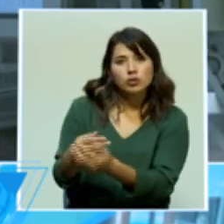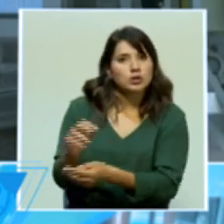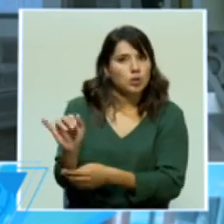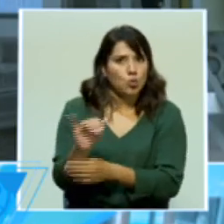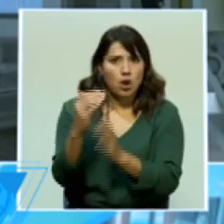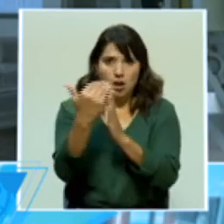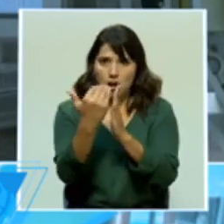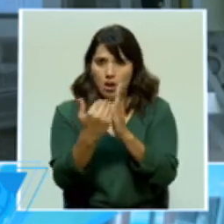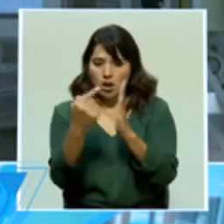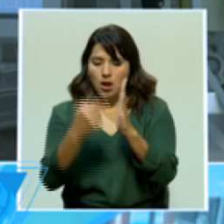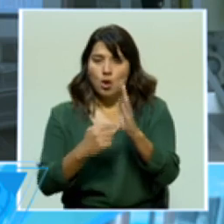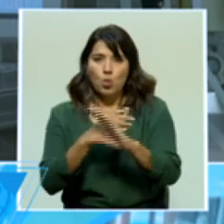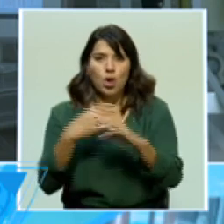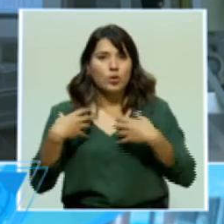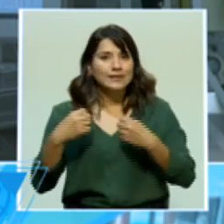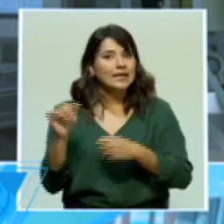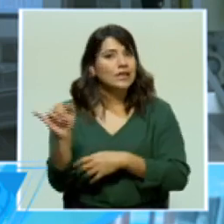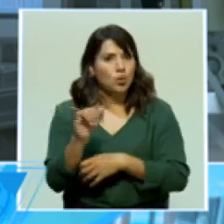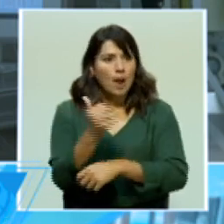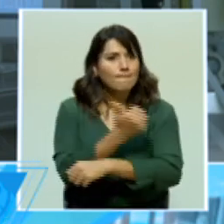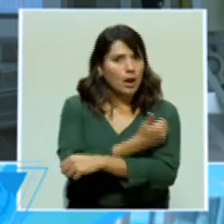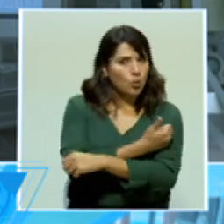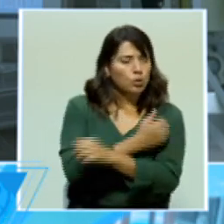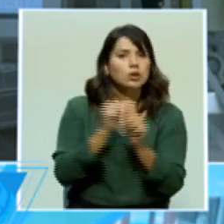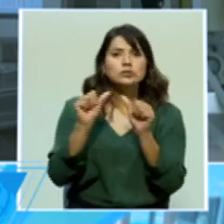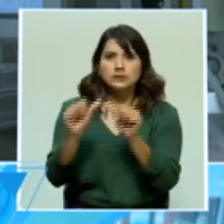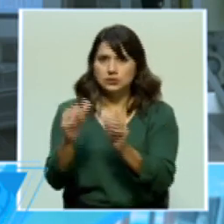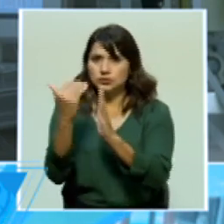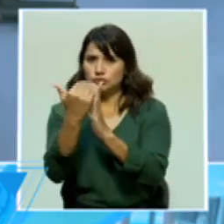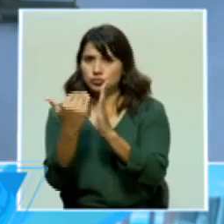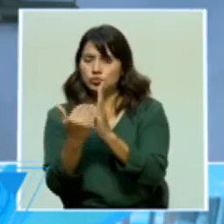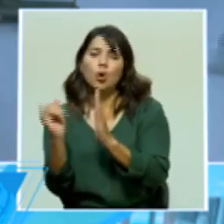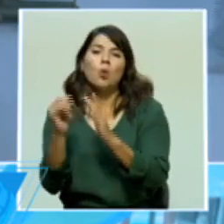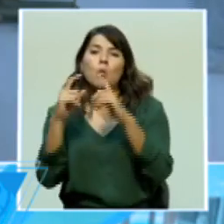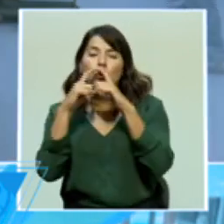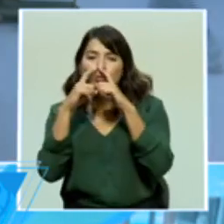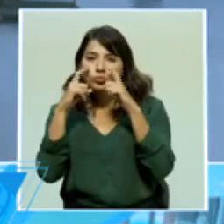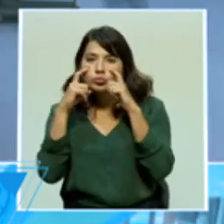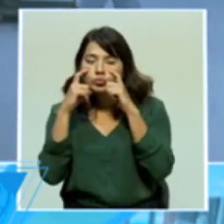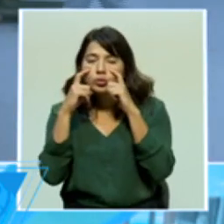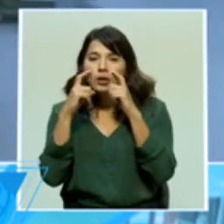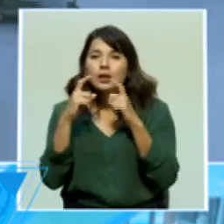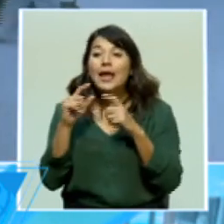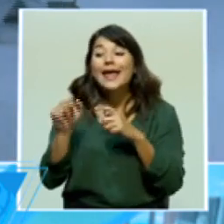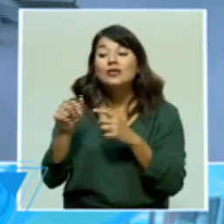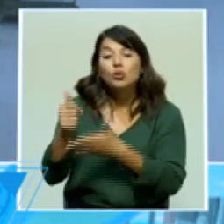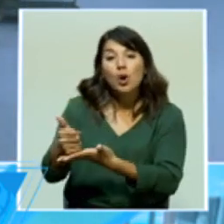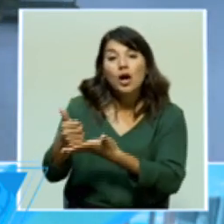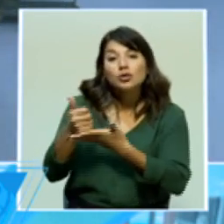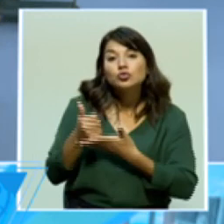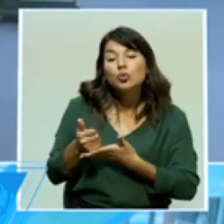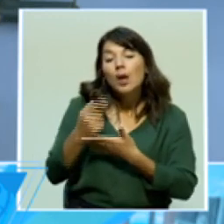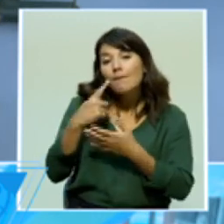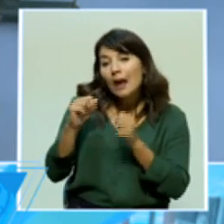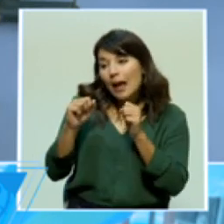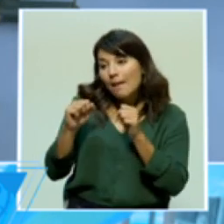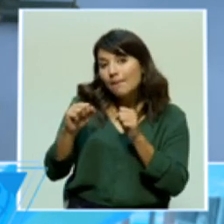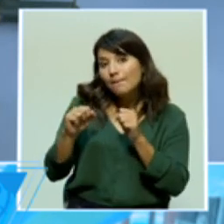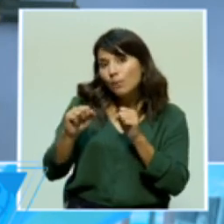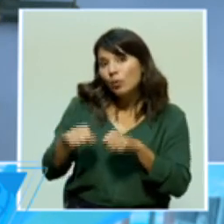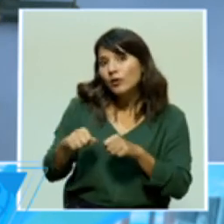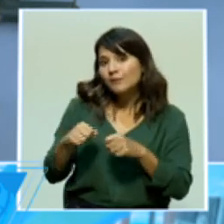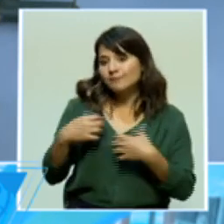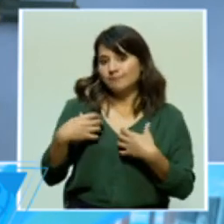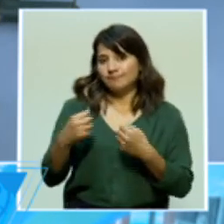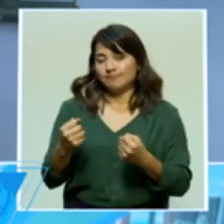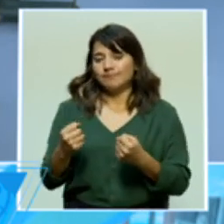el uso de la mascarilla, cositas de estas que nos ayudan a mantener el distanciamiento social